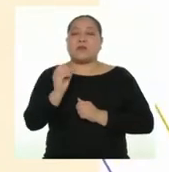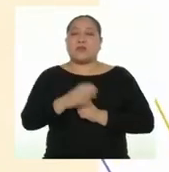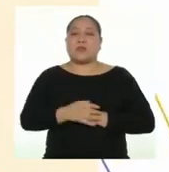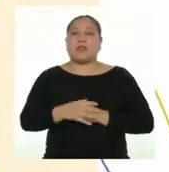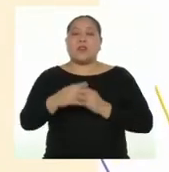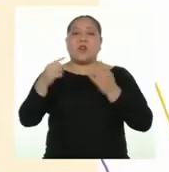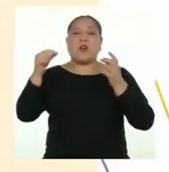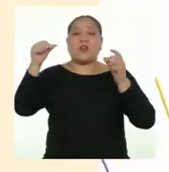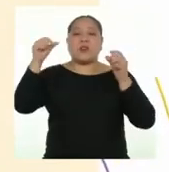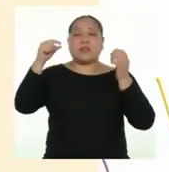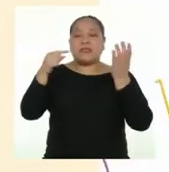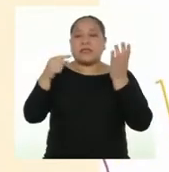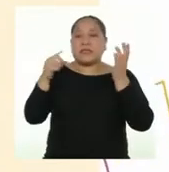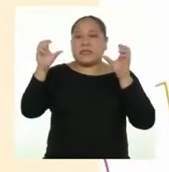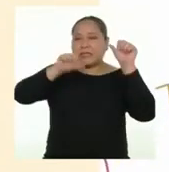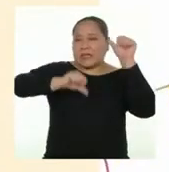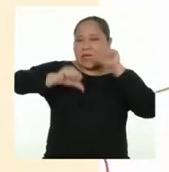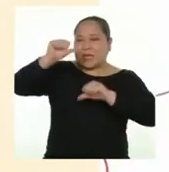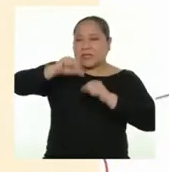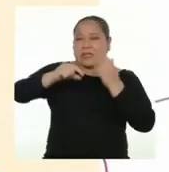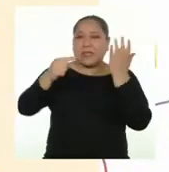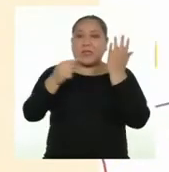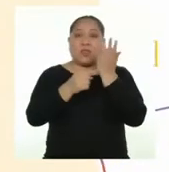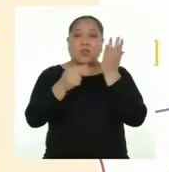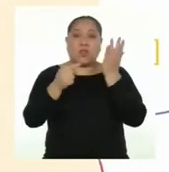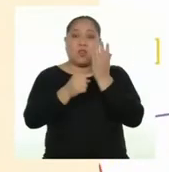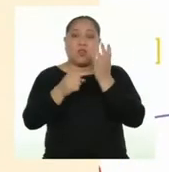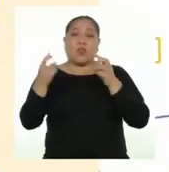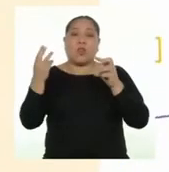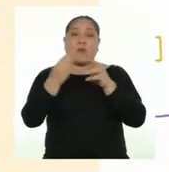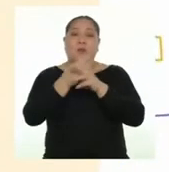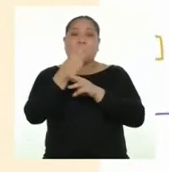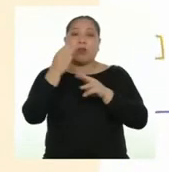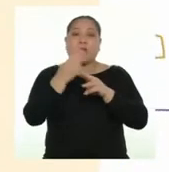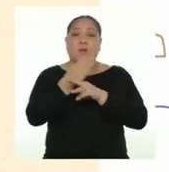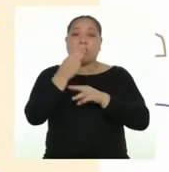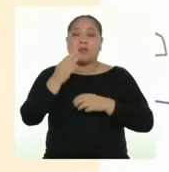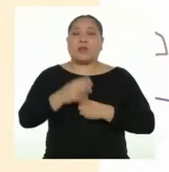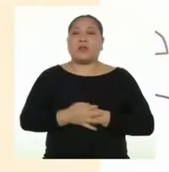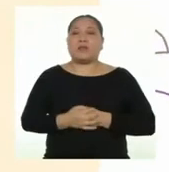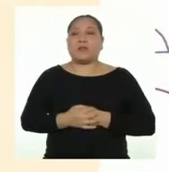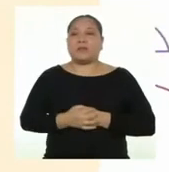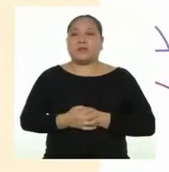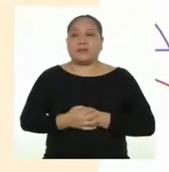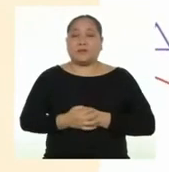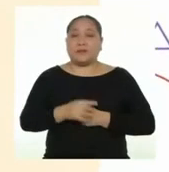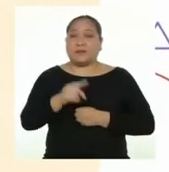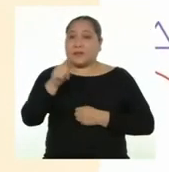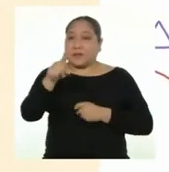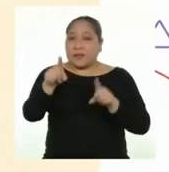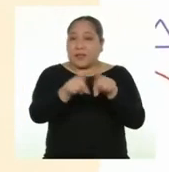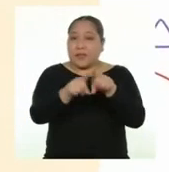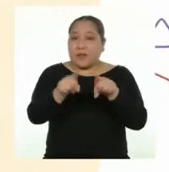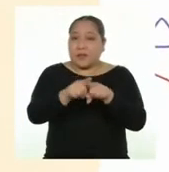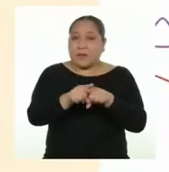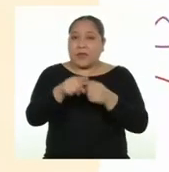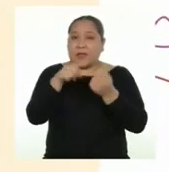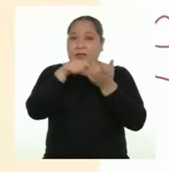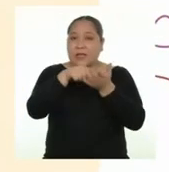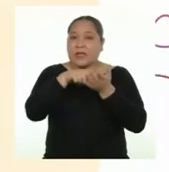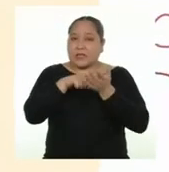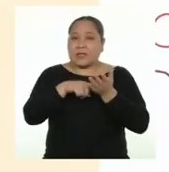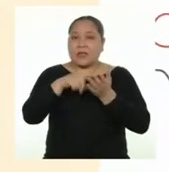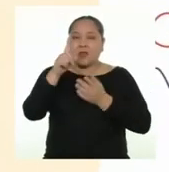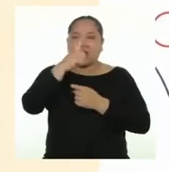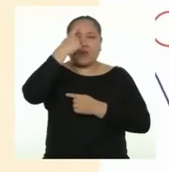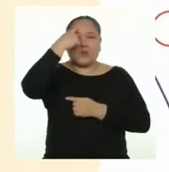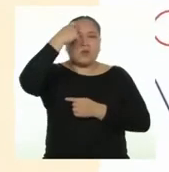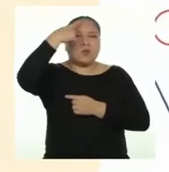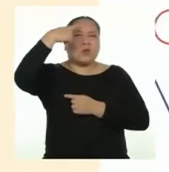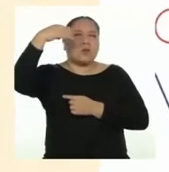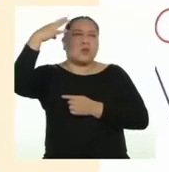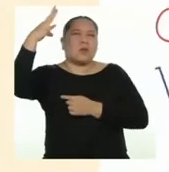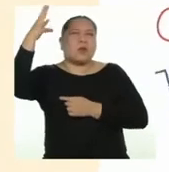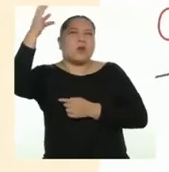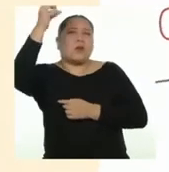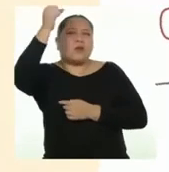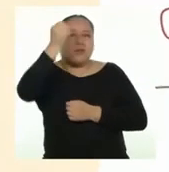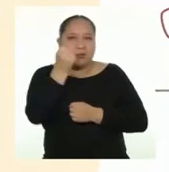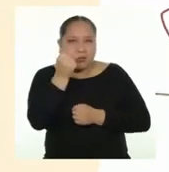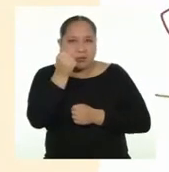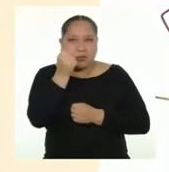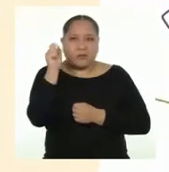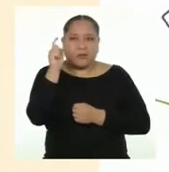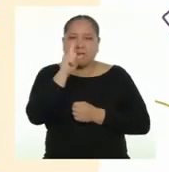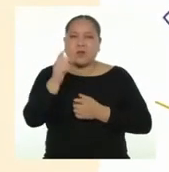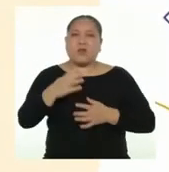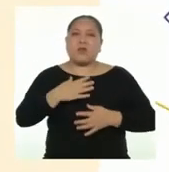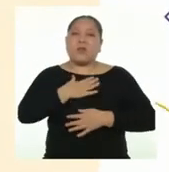tecnología, ingeniería y matemáticas. Así mismo, ellas exigen que no sea un sueño inalcanzable gozar de una